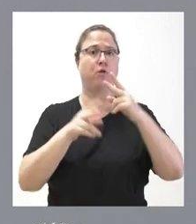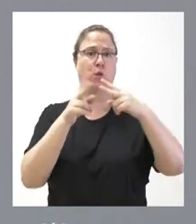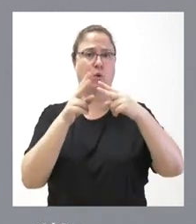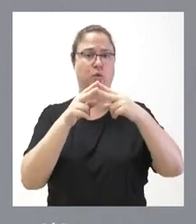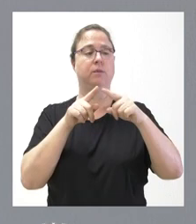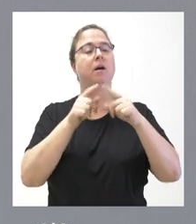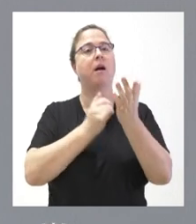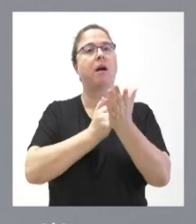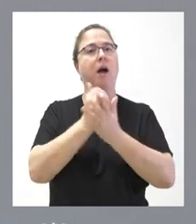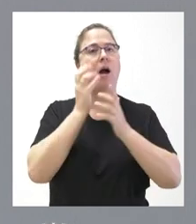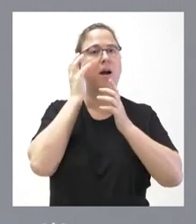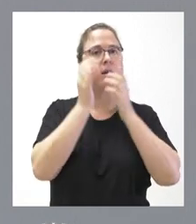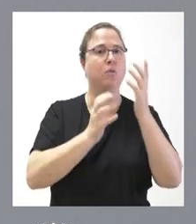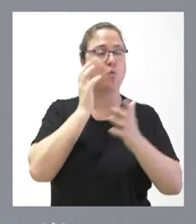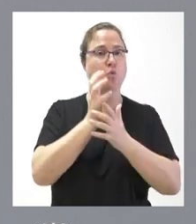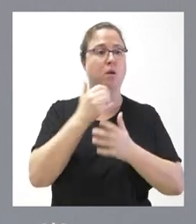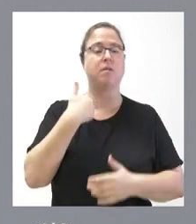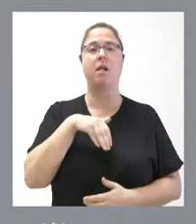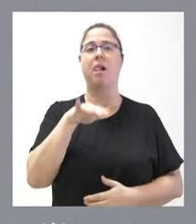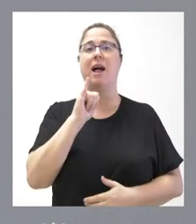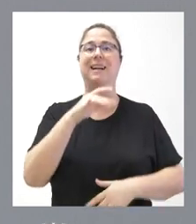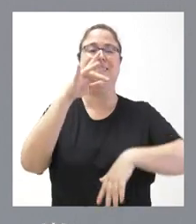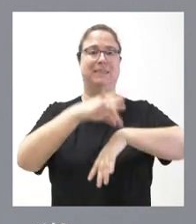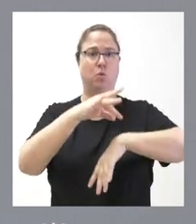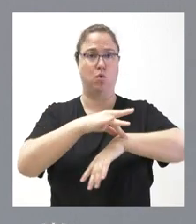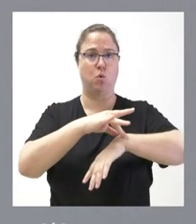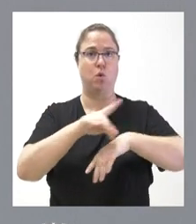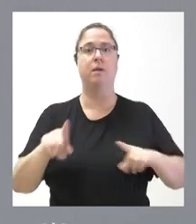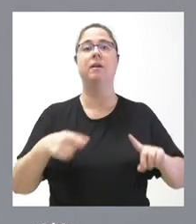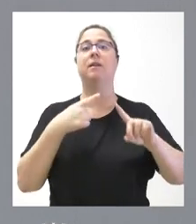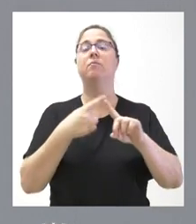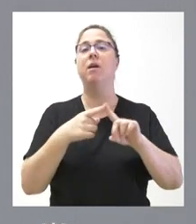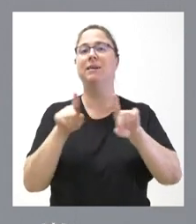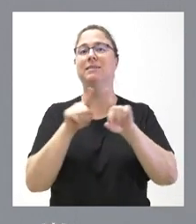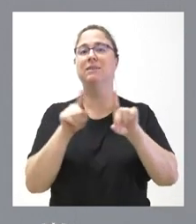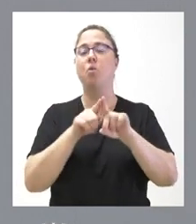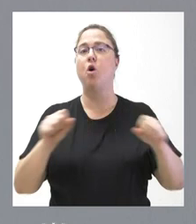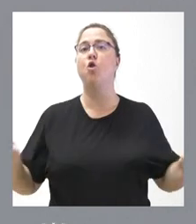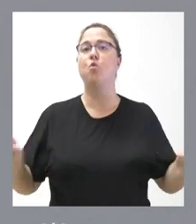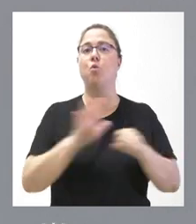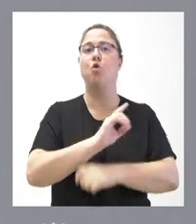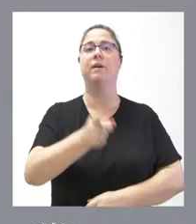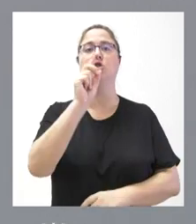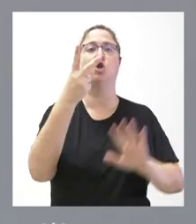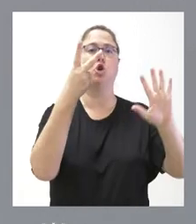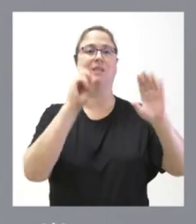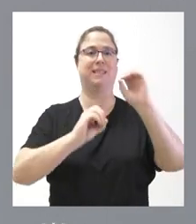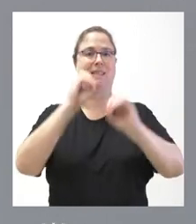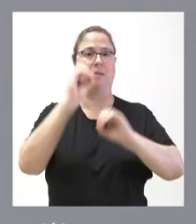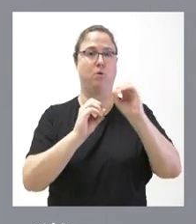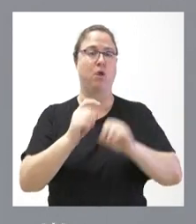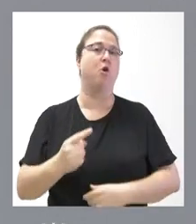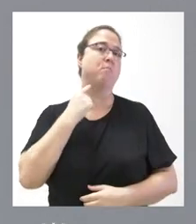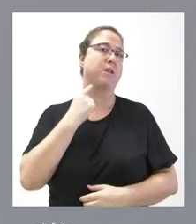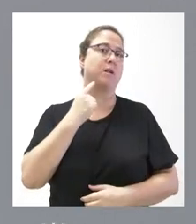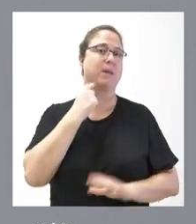agricultores y que tenían ya el seguro, y que la franquicia solo cubría el 70% de las pérdidas y había